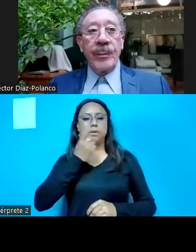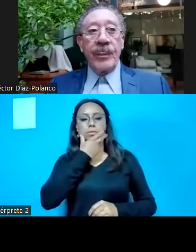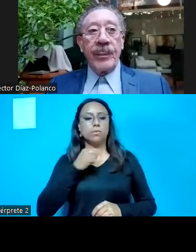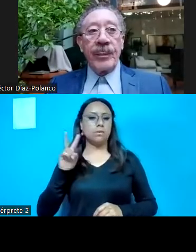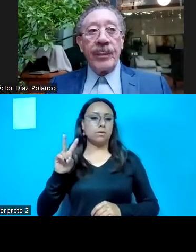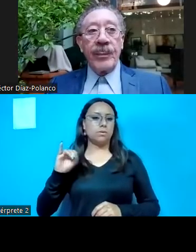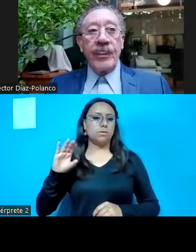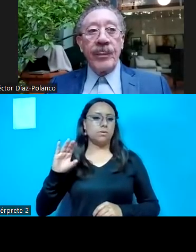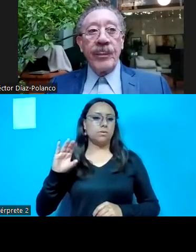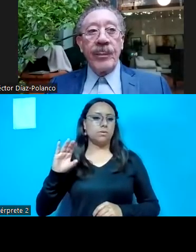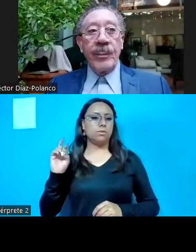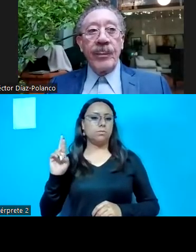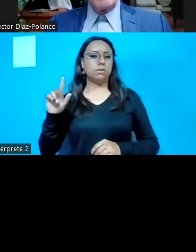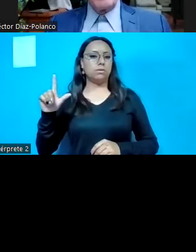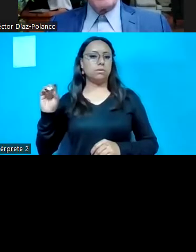Román.